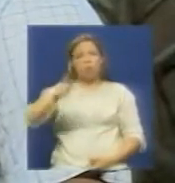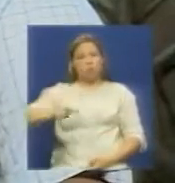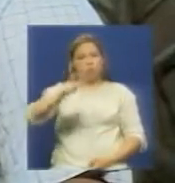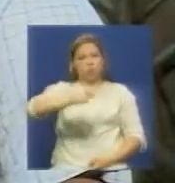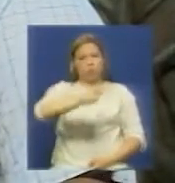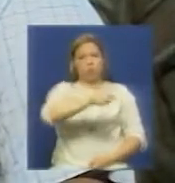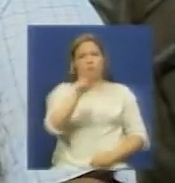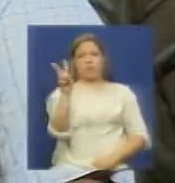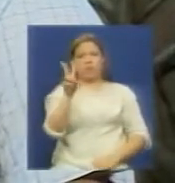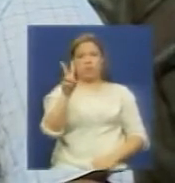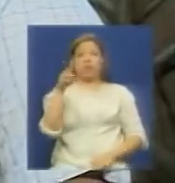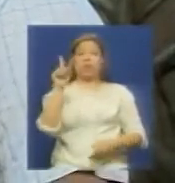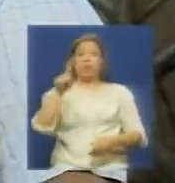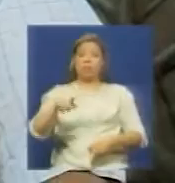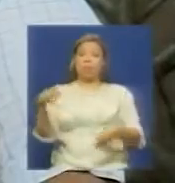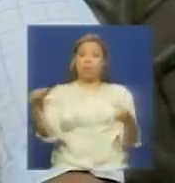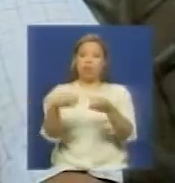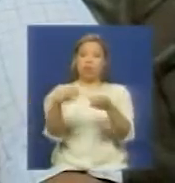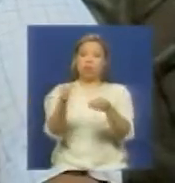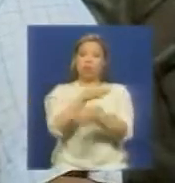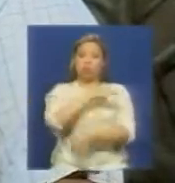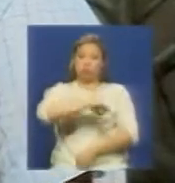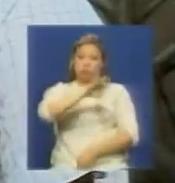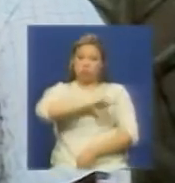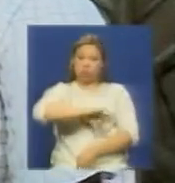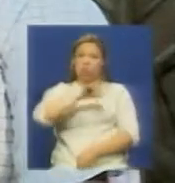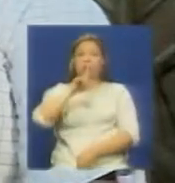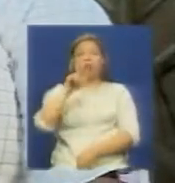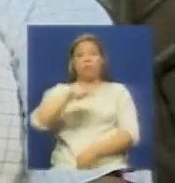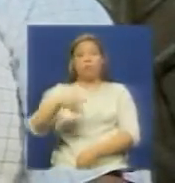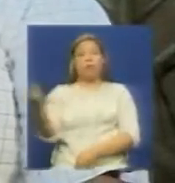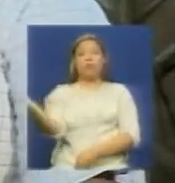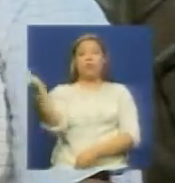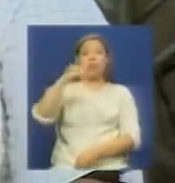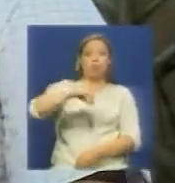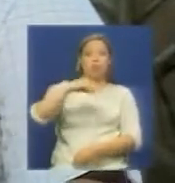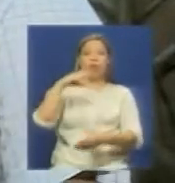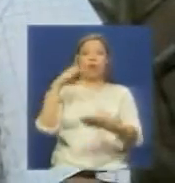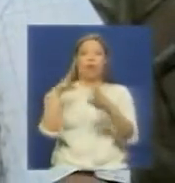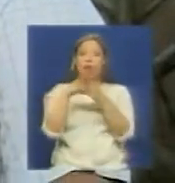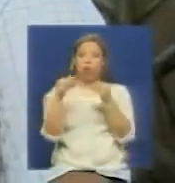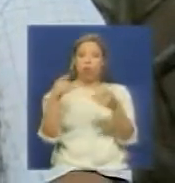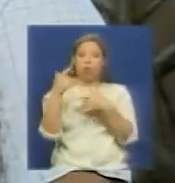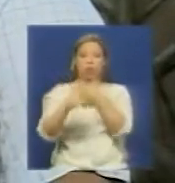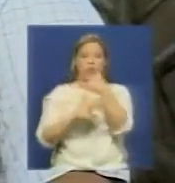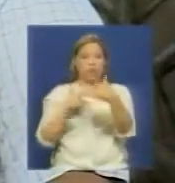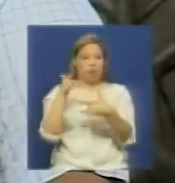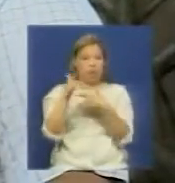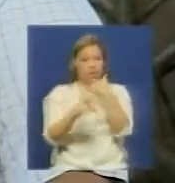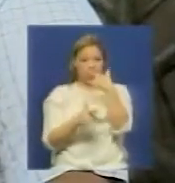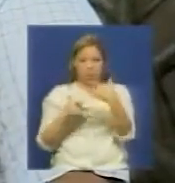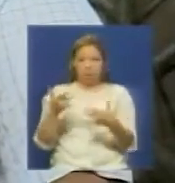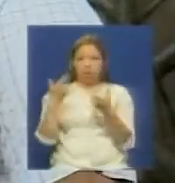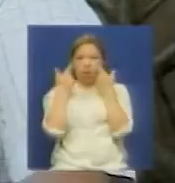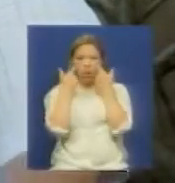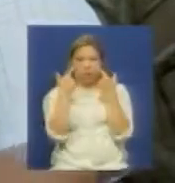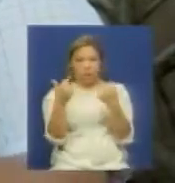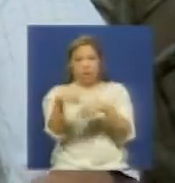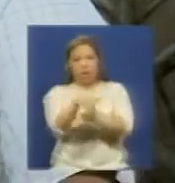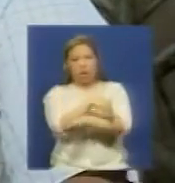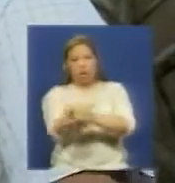las organizaciones sociales que se deben sumar pues a todo a todo evento a lo que eh